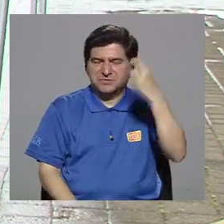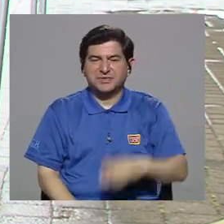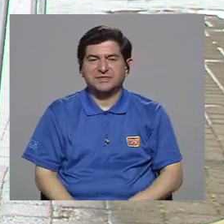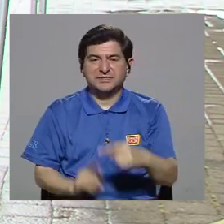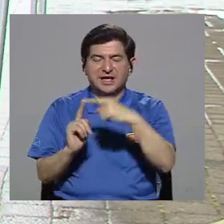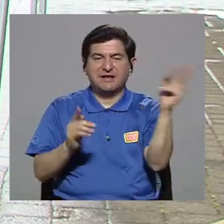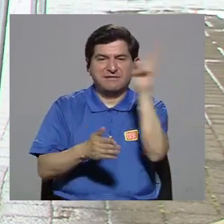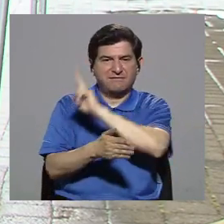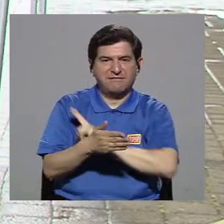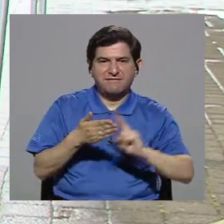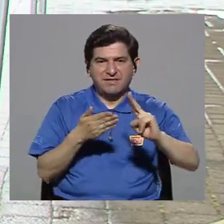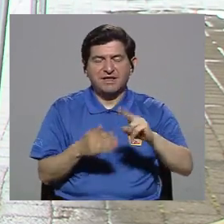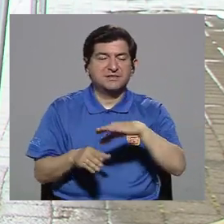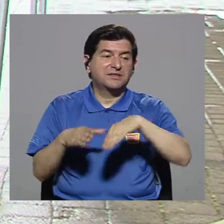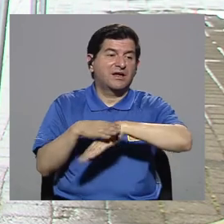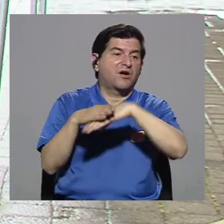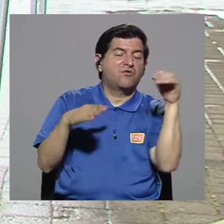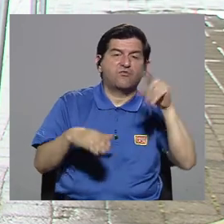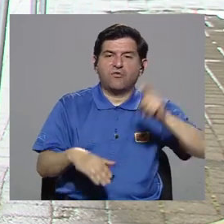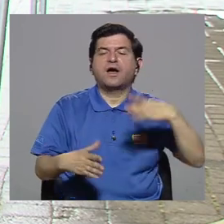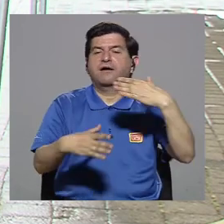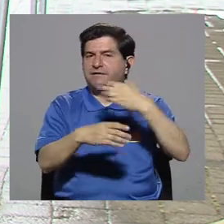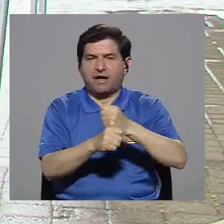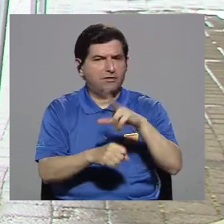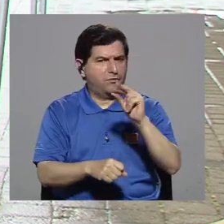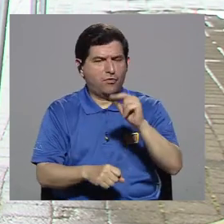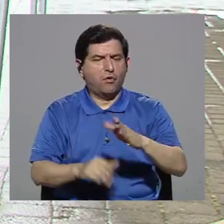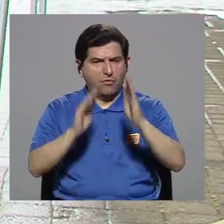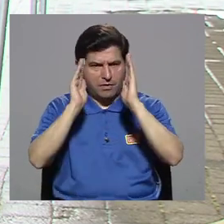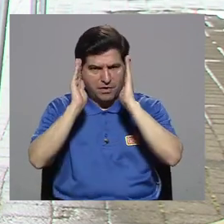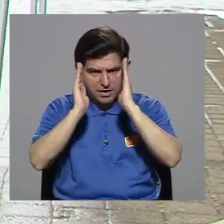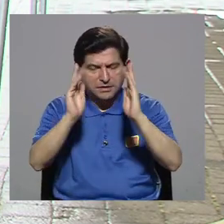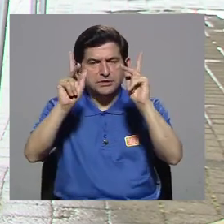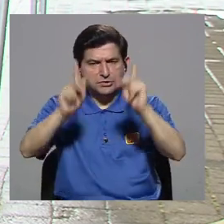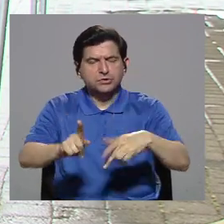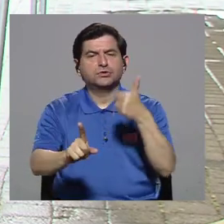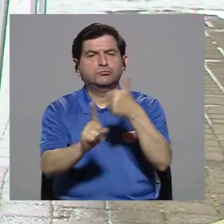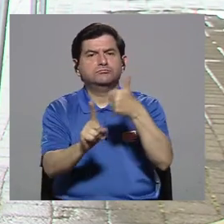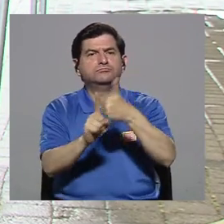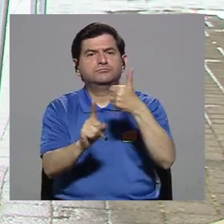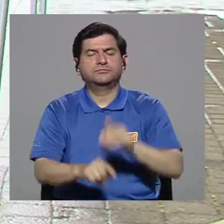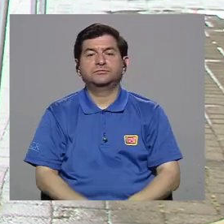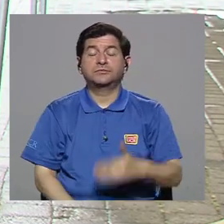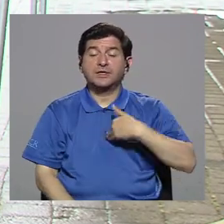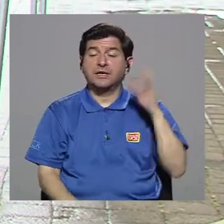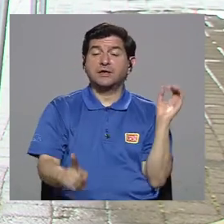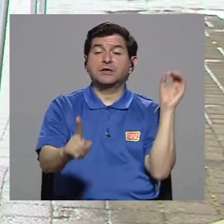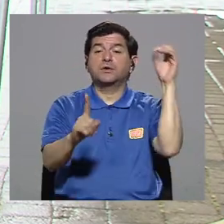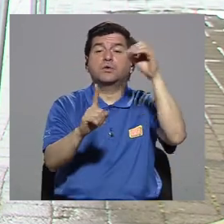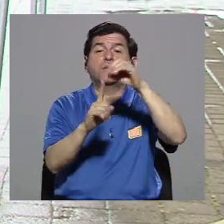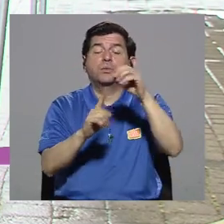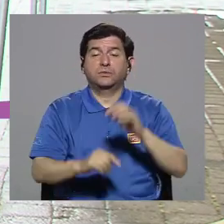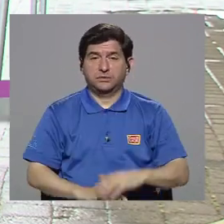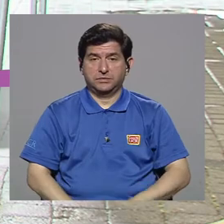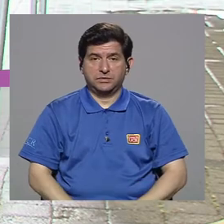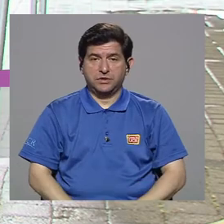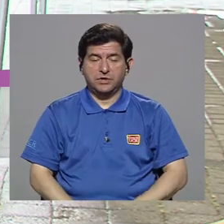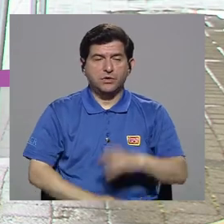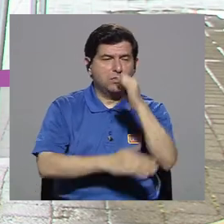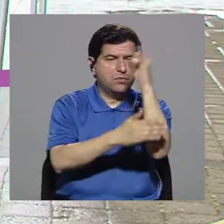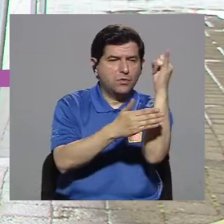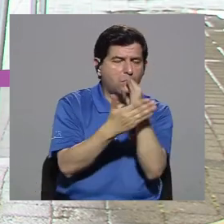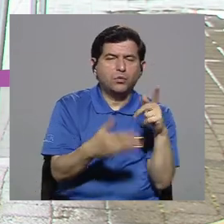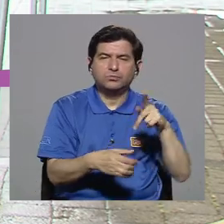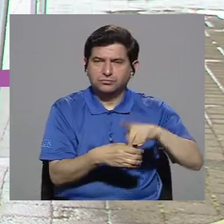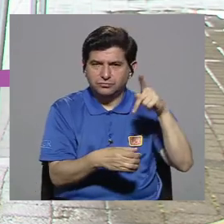nos consideramos desde la universidad o desde fuera que debe hacerse, sino escuchándoles, tiene el